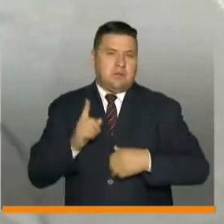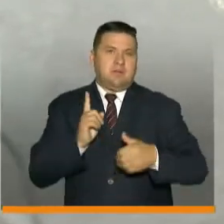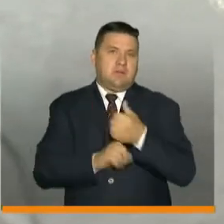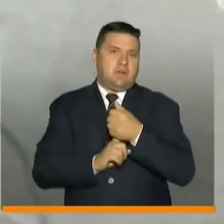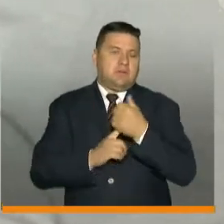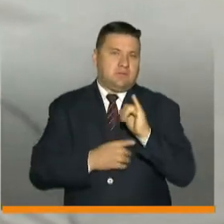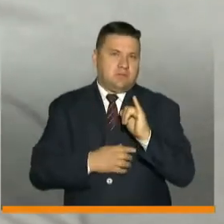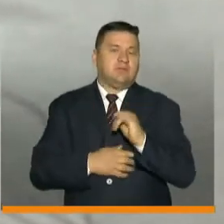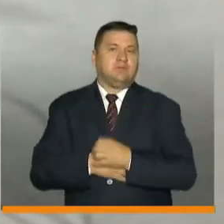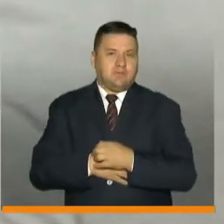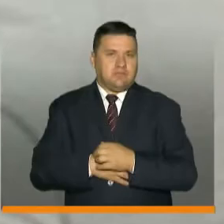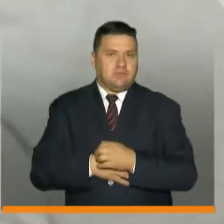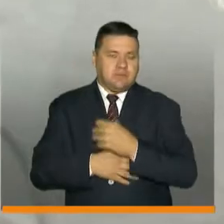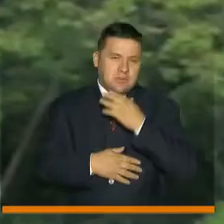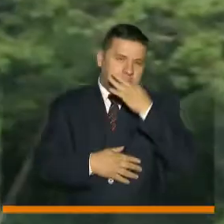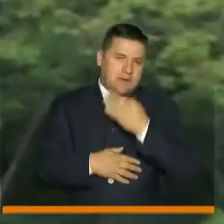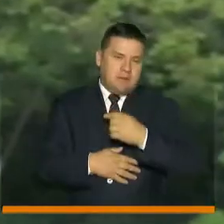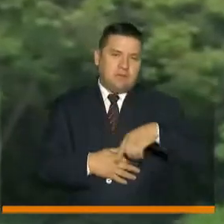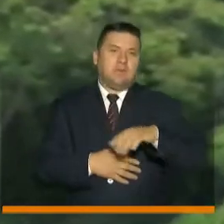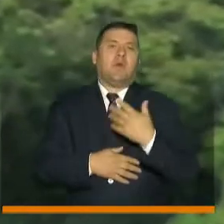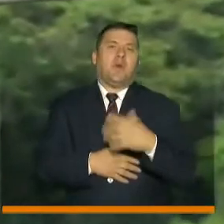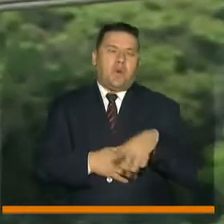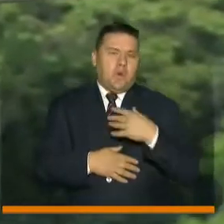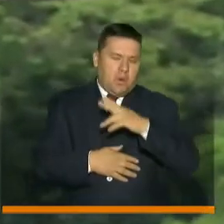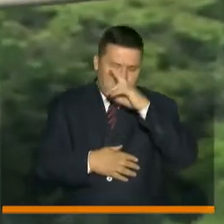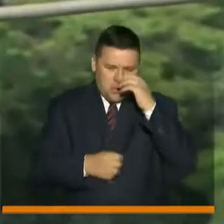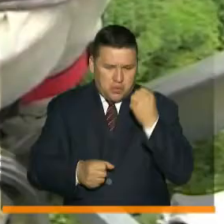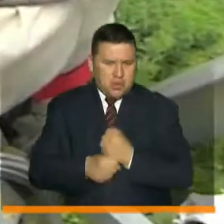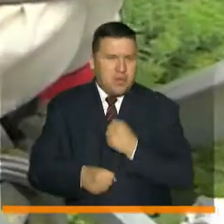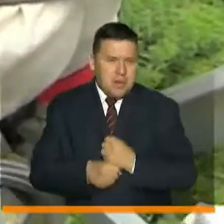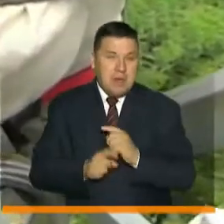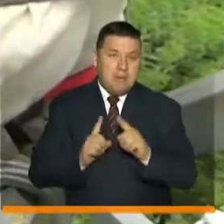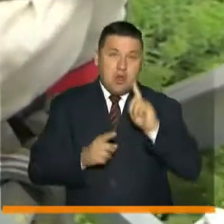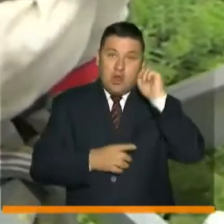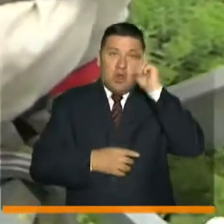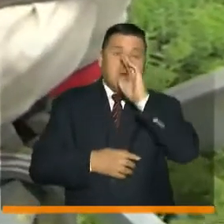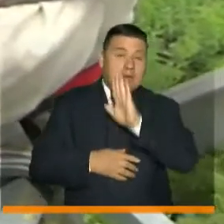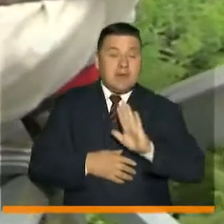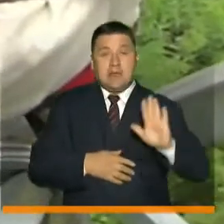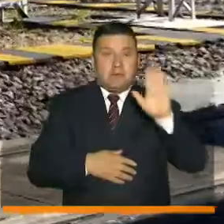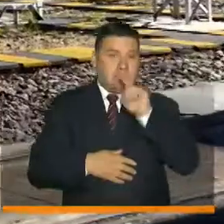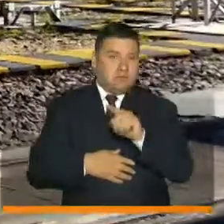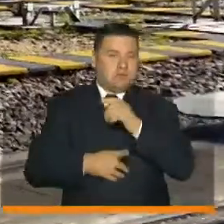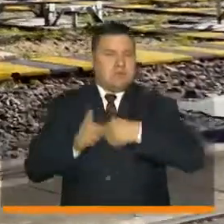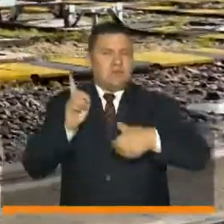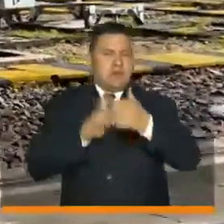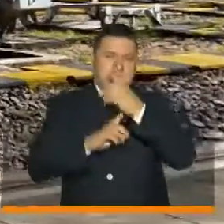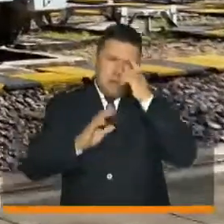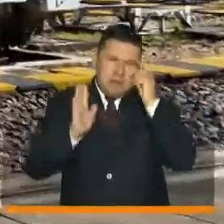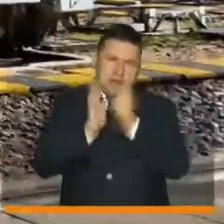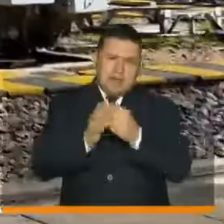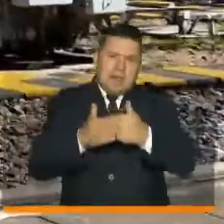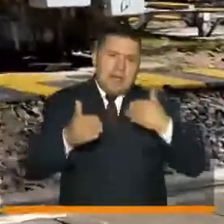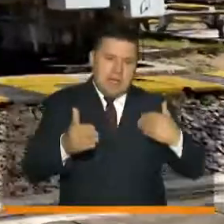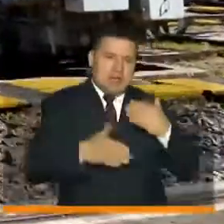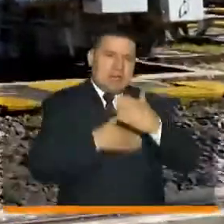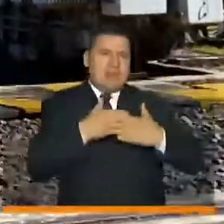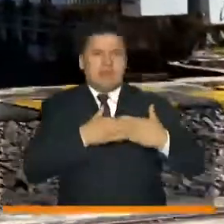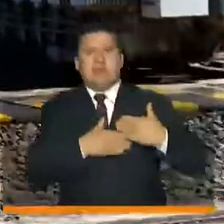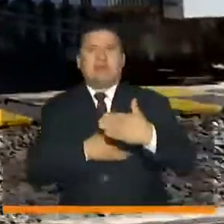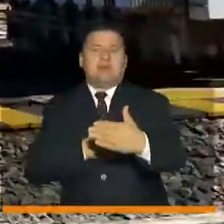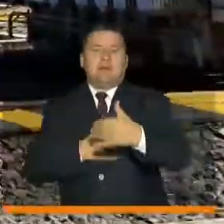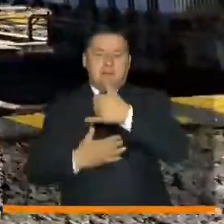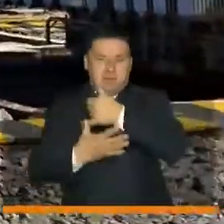logrado, ya se va a hacer una realidad. Fue un arduo trabajo, pero el gobierno nacional logró marcar un antes y un después